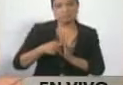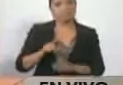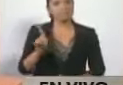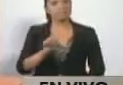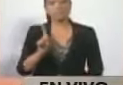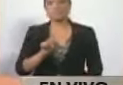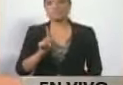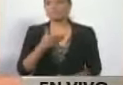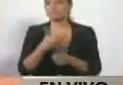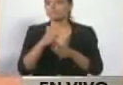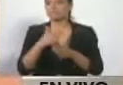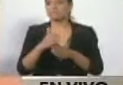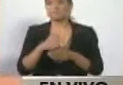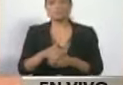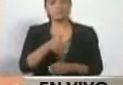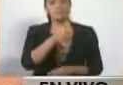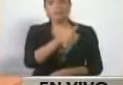cada